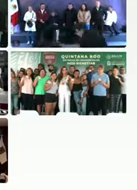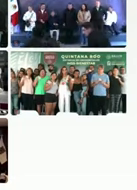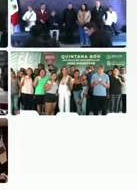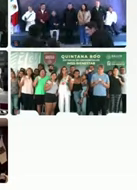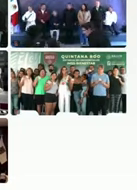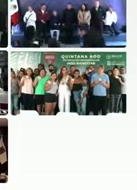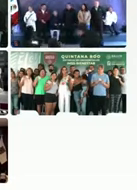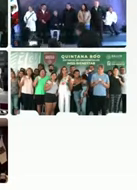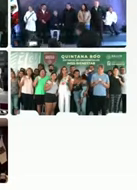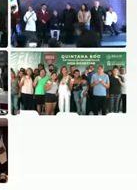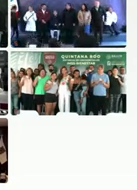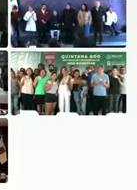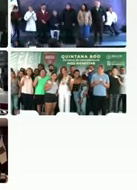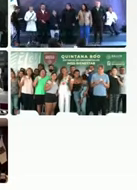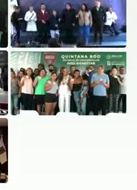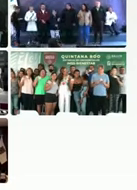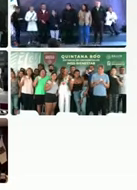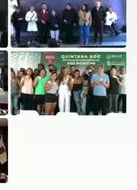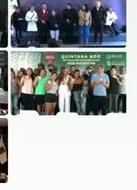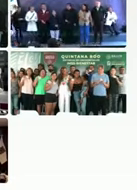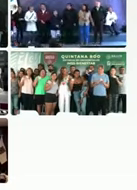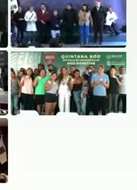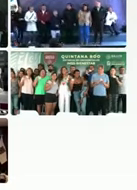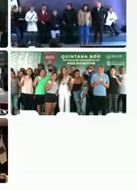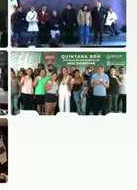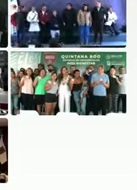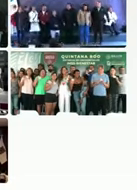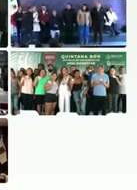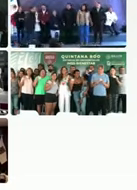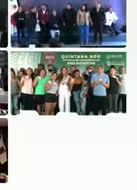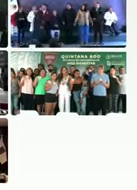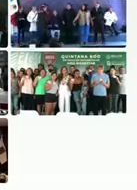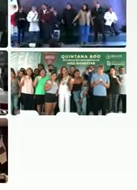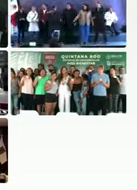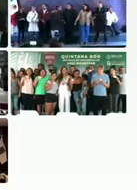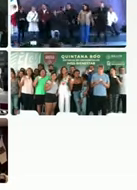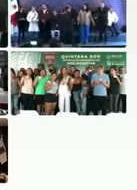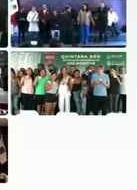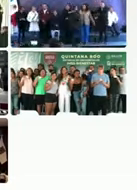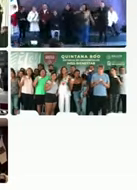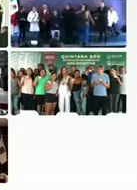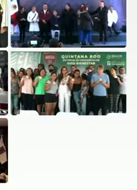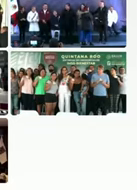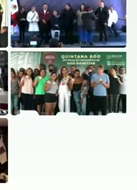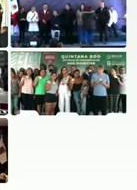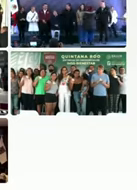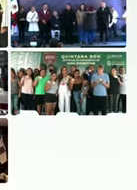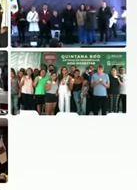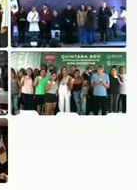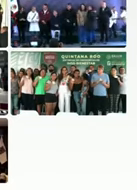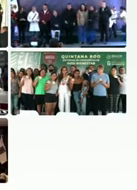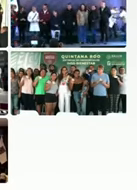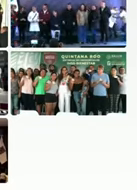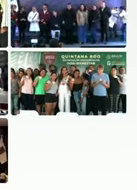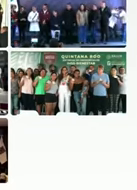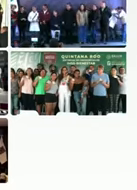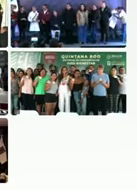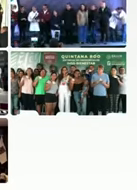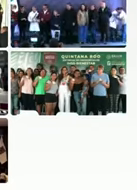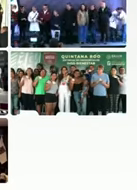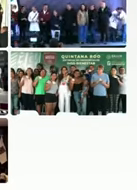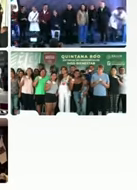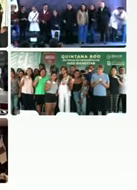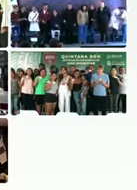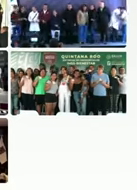agradecemos muchísimo el trabajo en coordinación, ya que con esta entrega de las tarjetas, ahora también